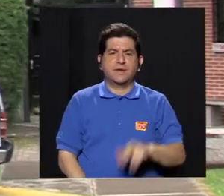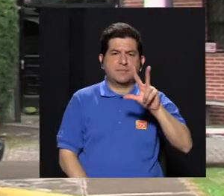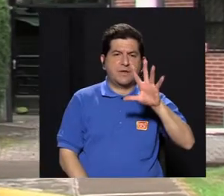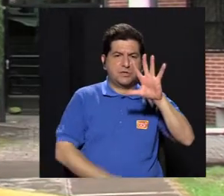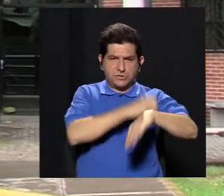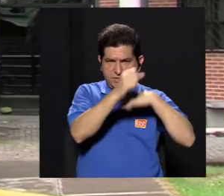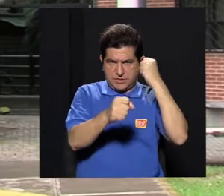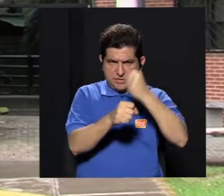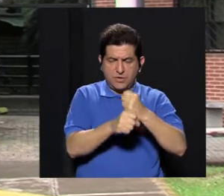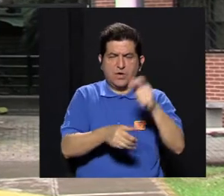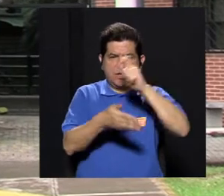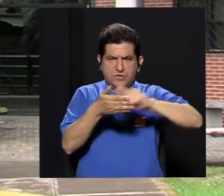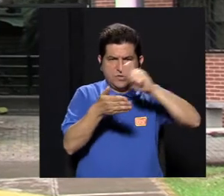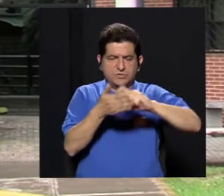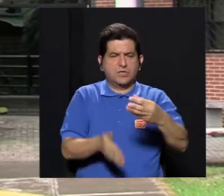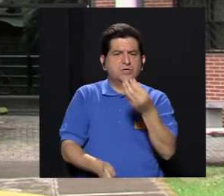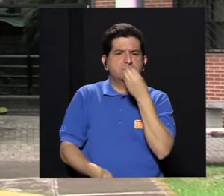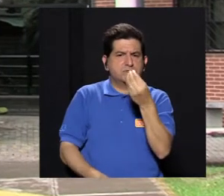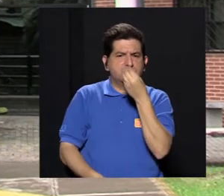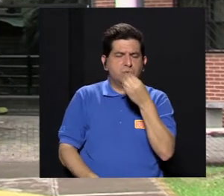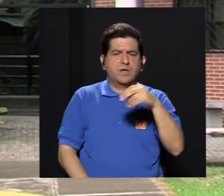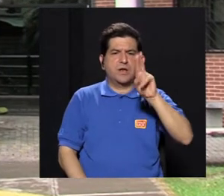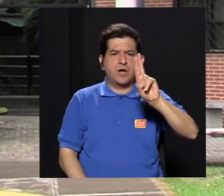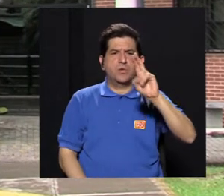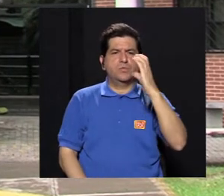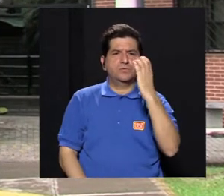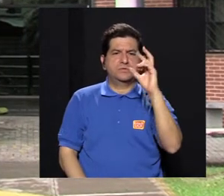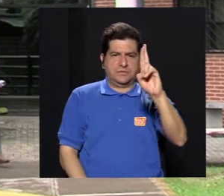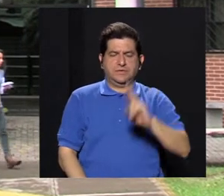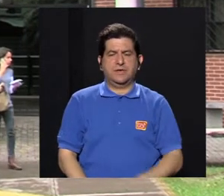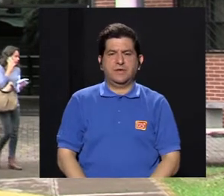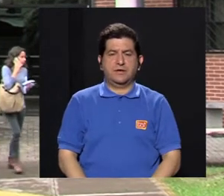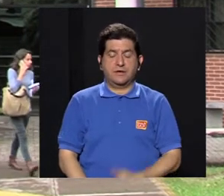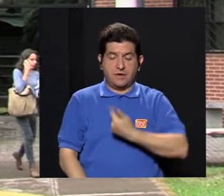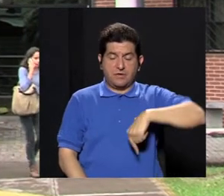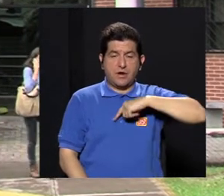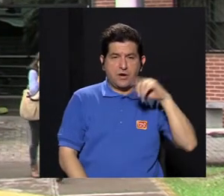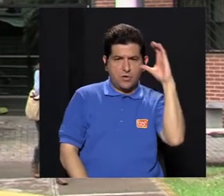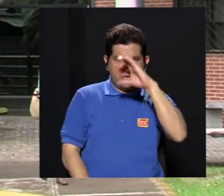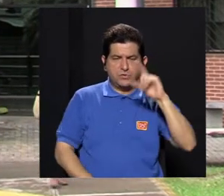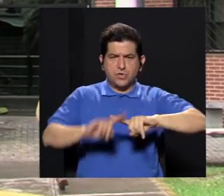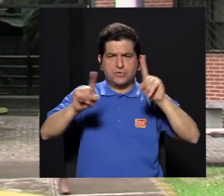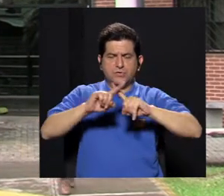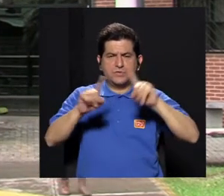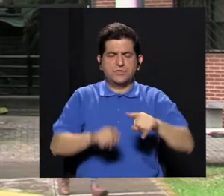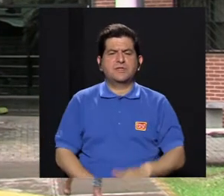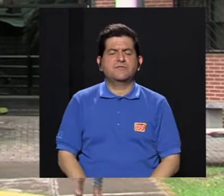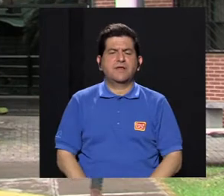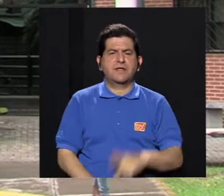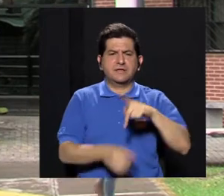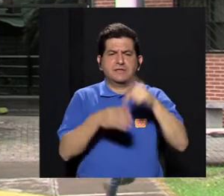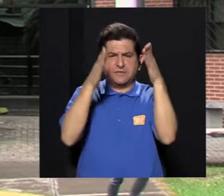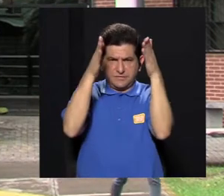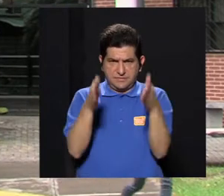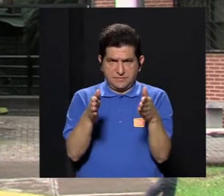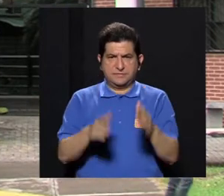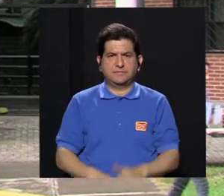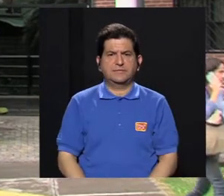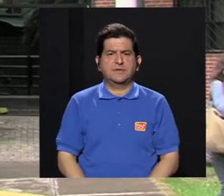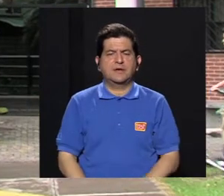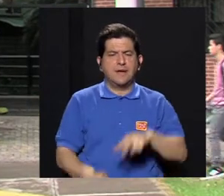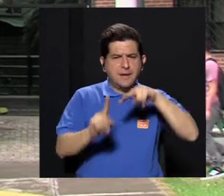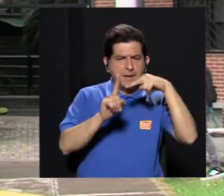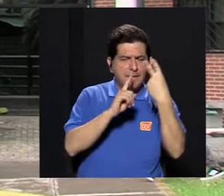En ocasión del 35 aniversario de la Escuela de Nutrición de la Universidad de Costa Rica, buscamos, desde las diversas voces de sus